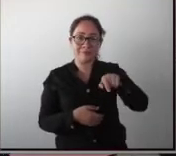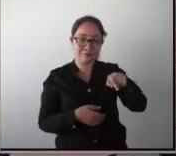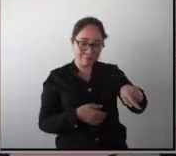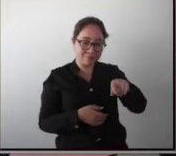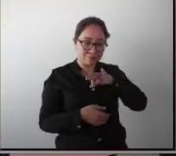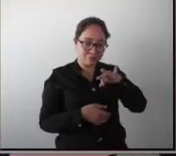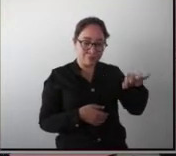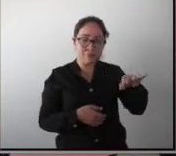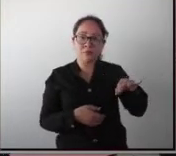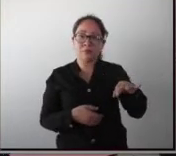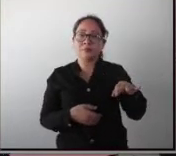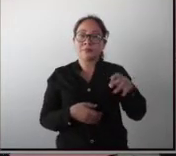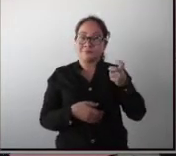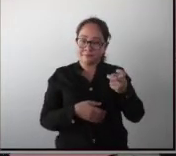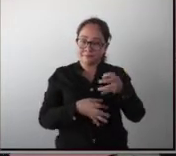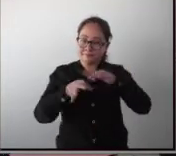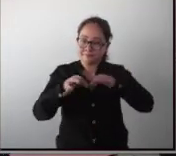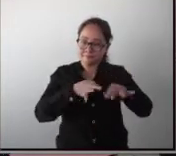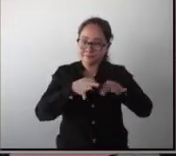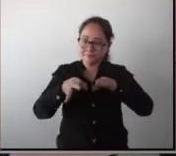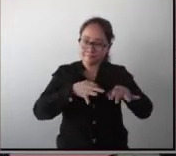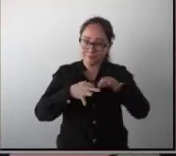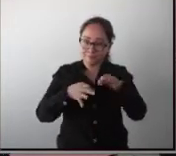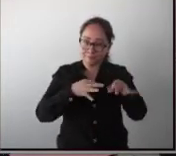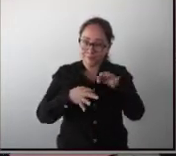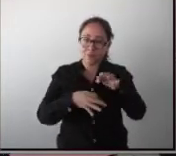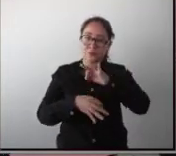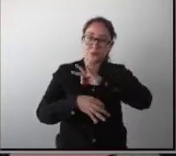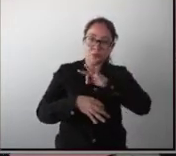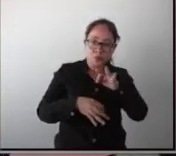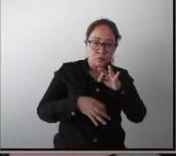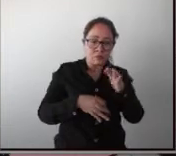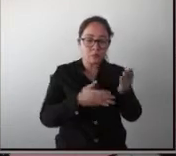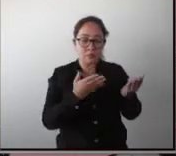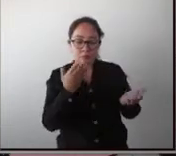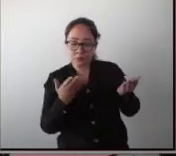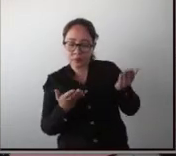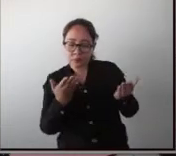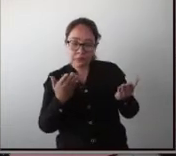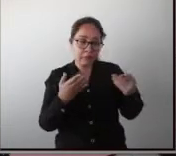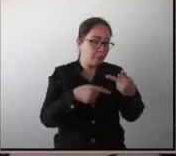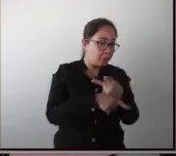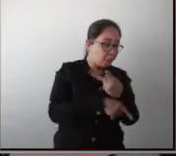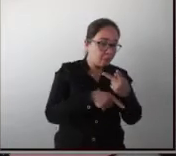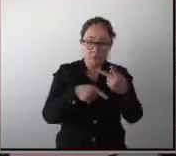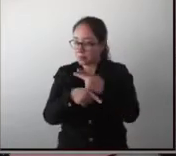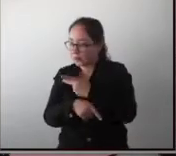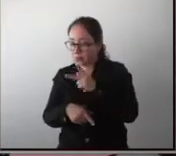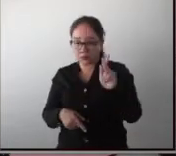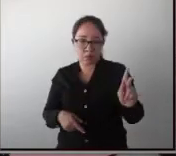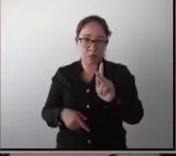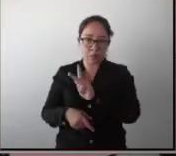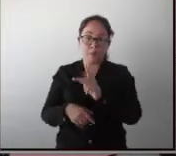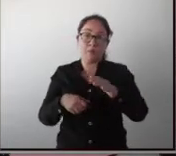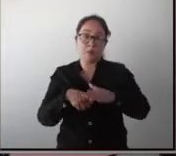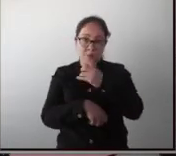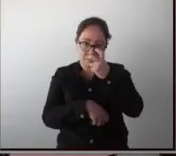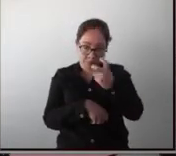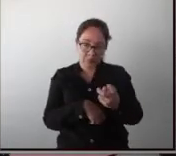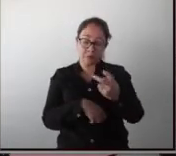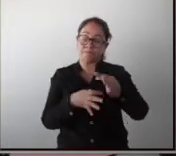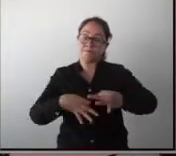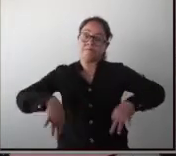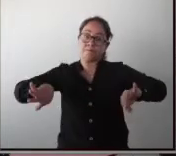este trabajo, podemos nosotros ir haciendo extrapolaciones de qué es lo que está pasando. Por eso es fundamental hacer el estudio